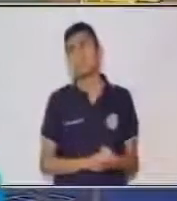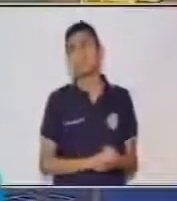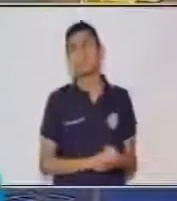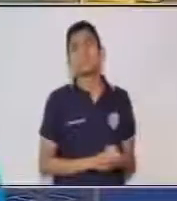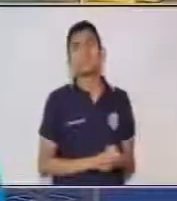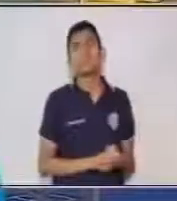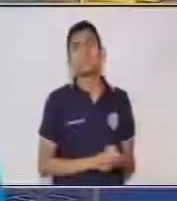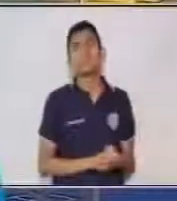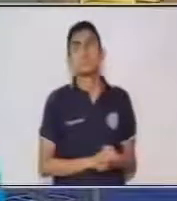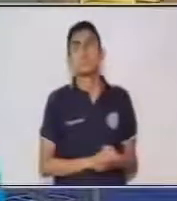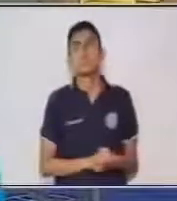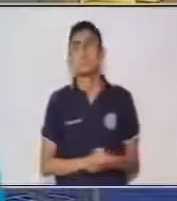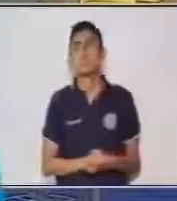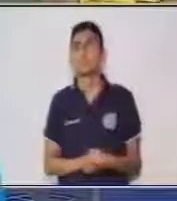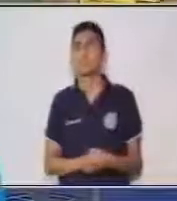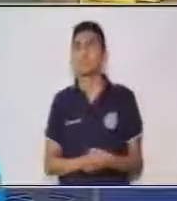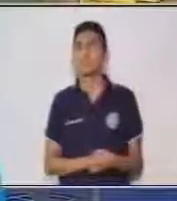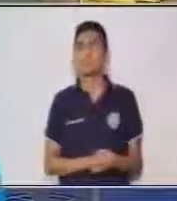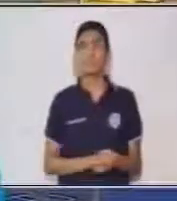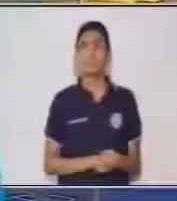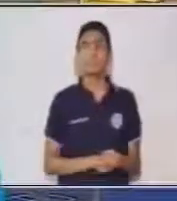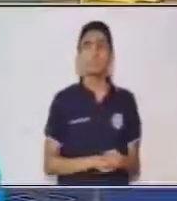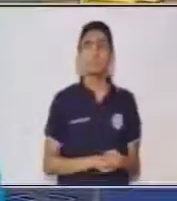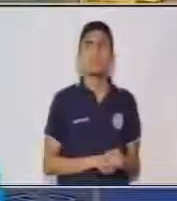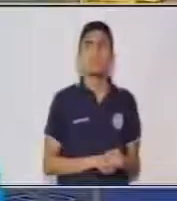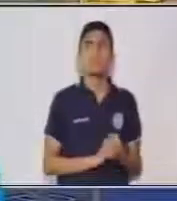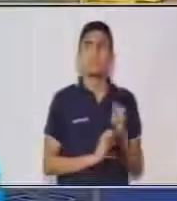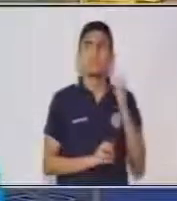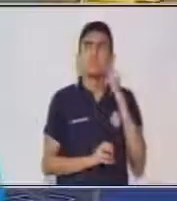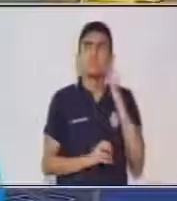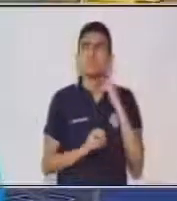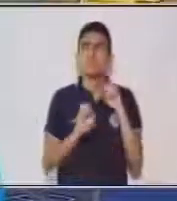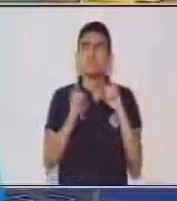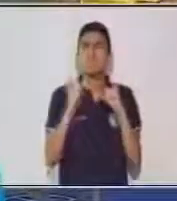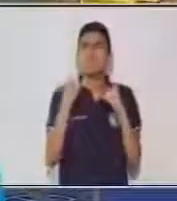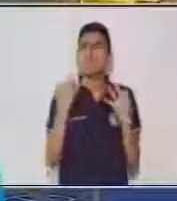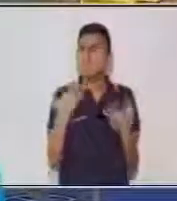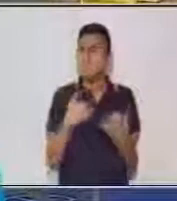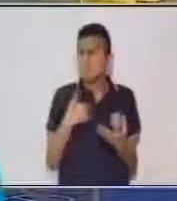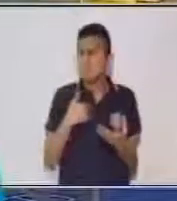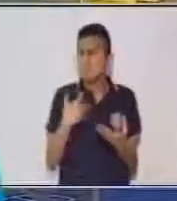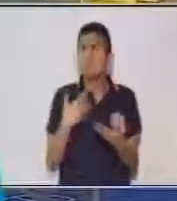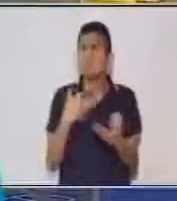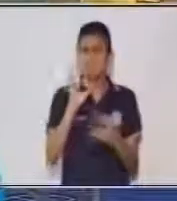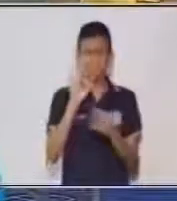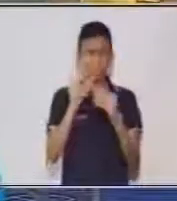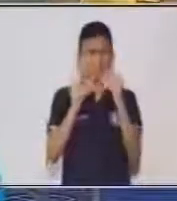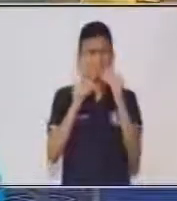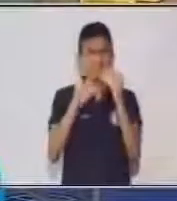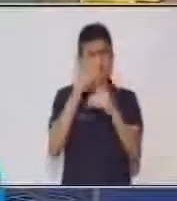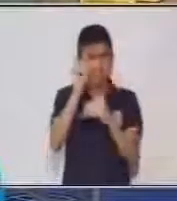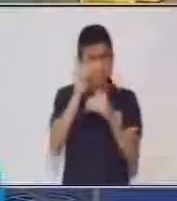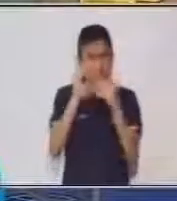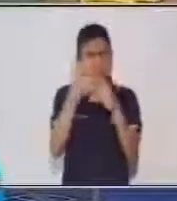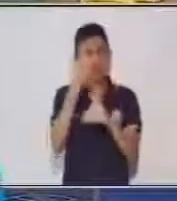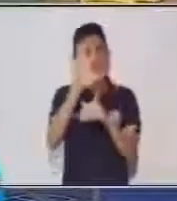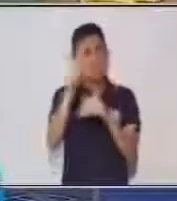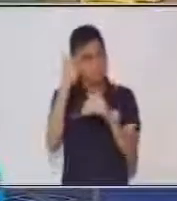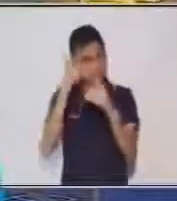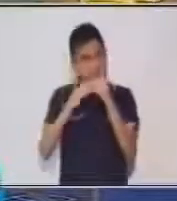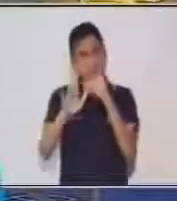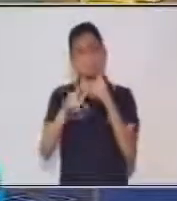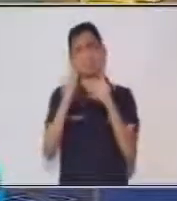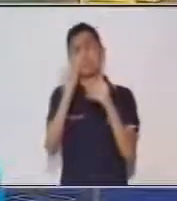cuarenta y cinco por tres, ¿cuánto tenemos? Es una operación un poco larga. Entonces,